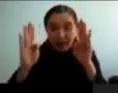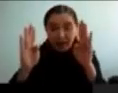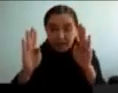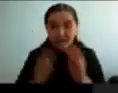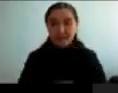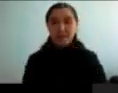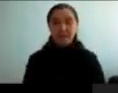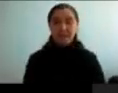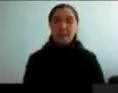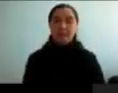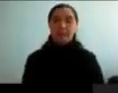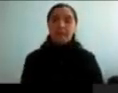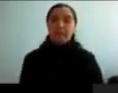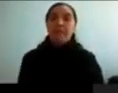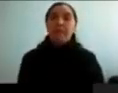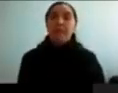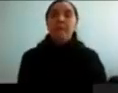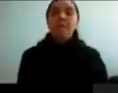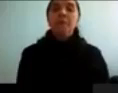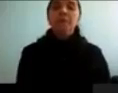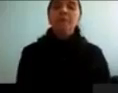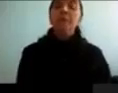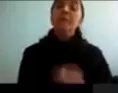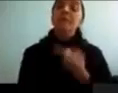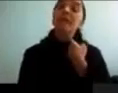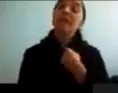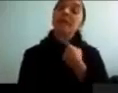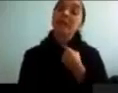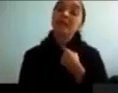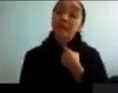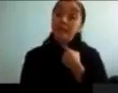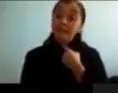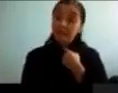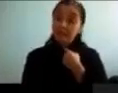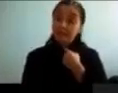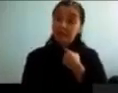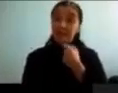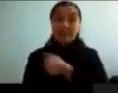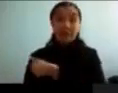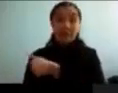Lo interesante de esto, es que nosotros, no somos los únicos, animales,